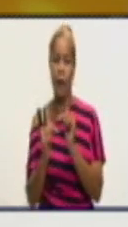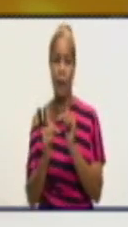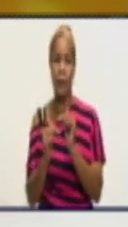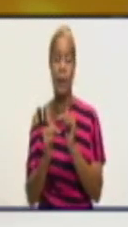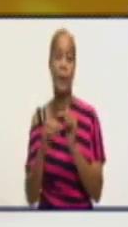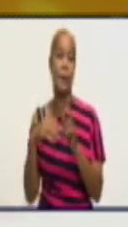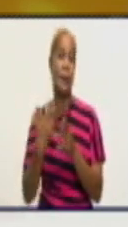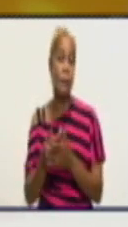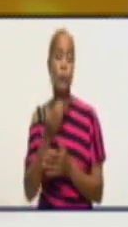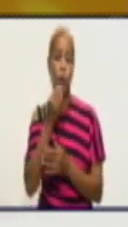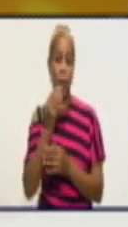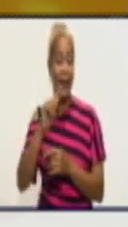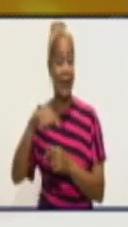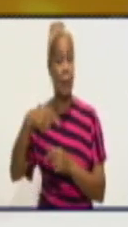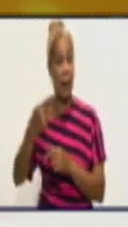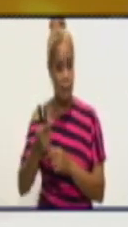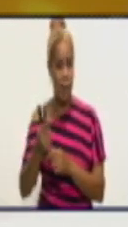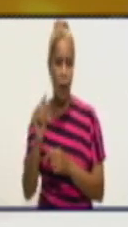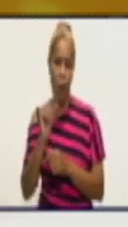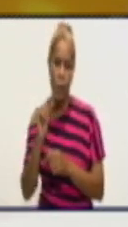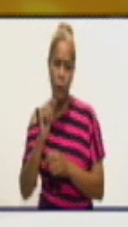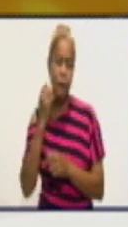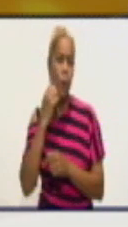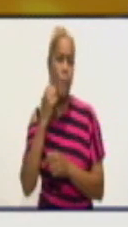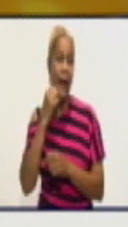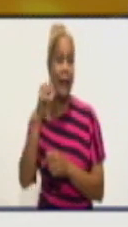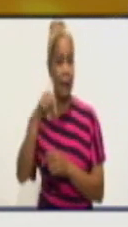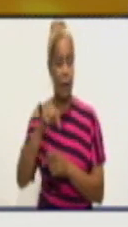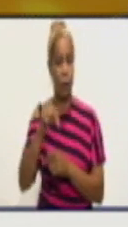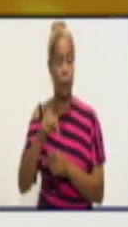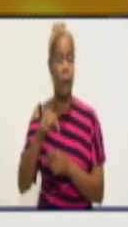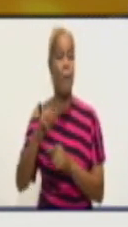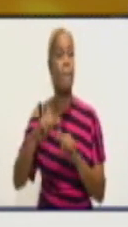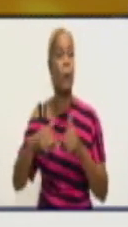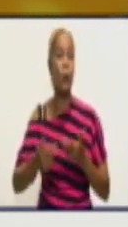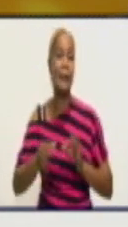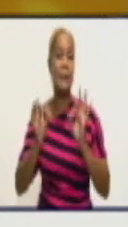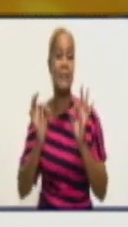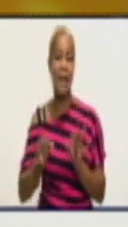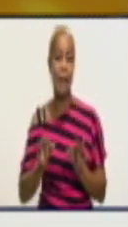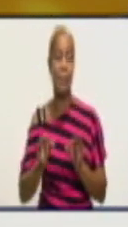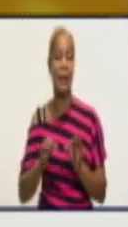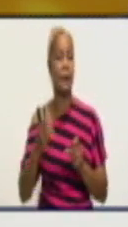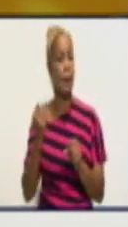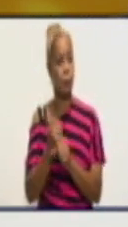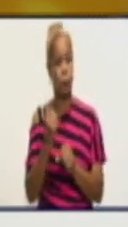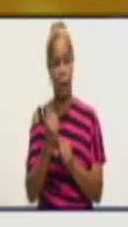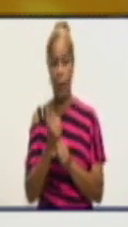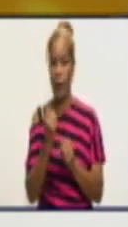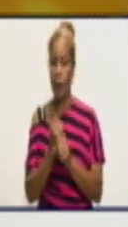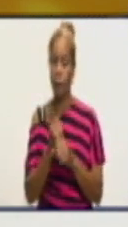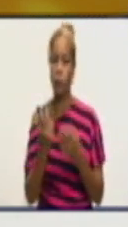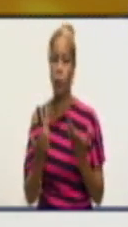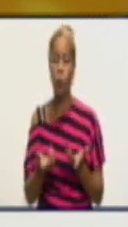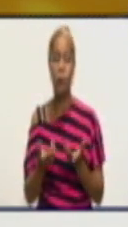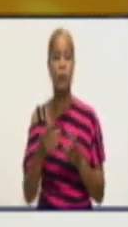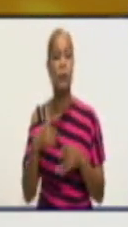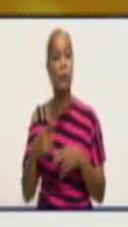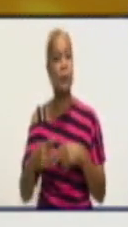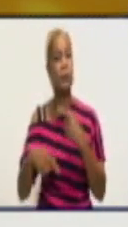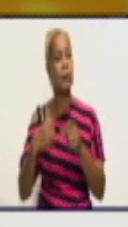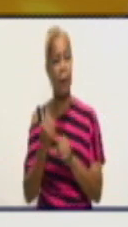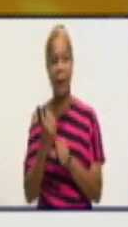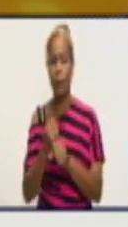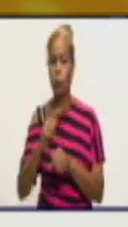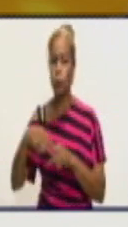mañana sea un poquito más de lo que se reportó hoy, porque siempre estamos enviando